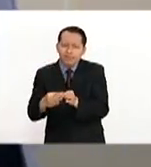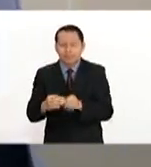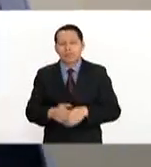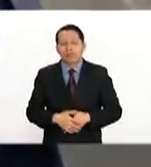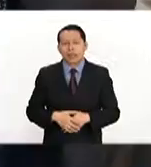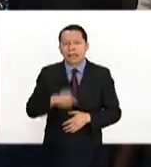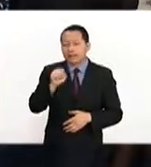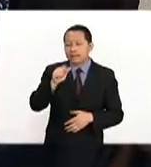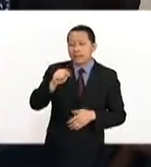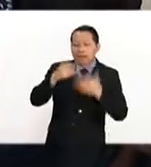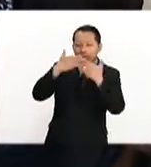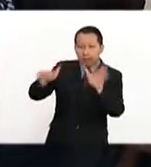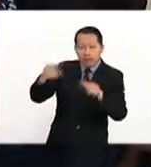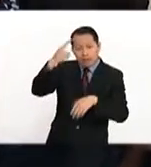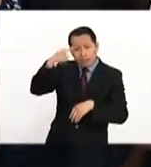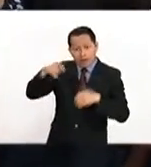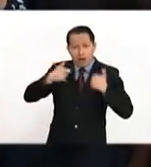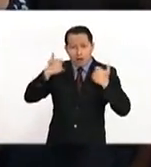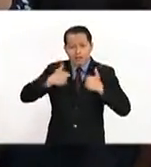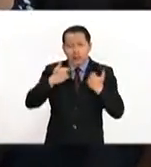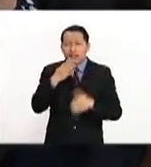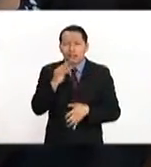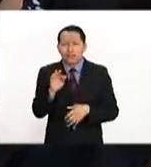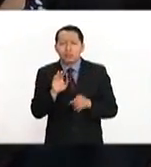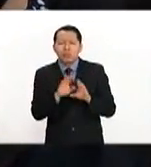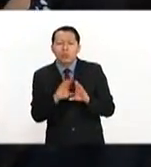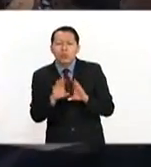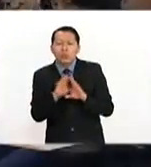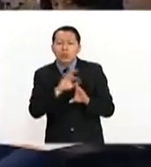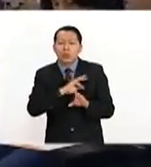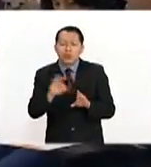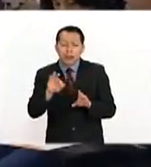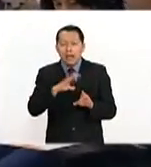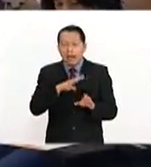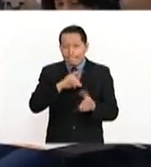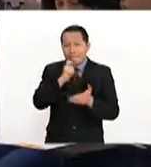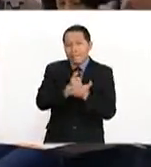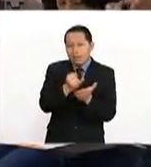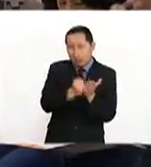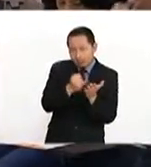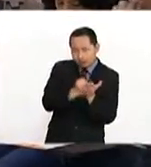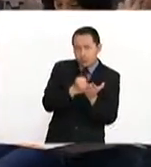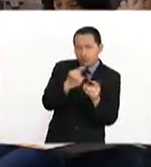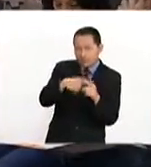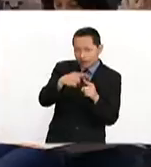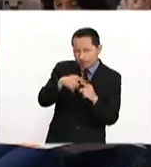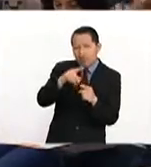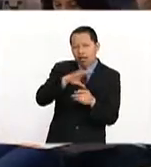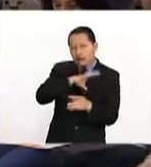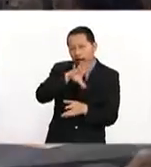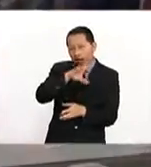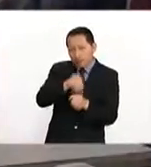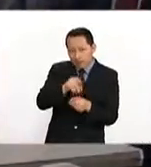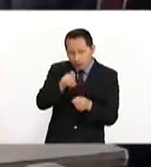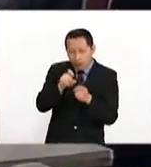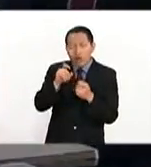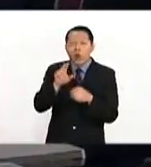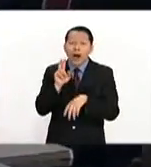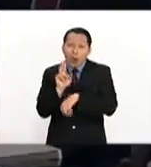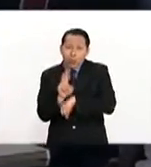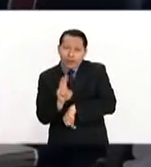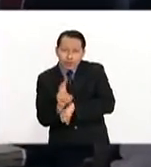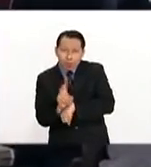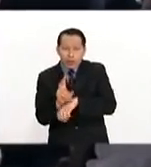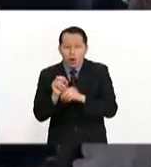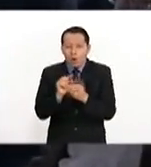a los jóvenes para que de una manera sencilla aprendan la cultura de la contribución, recaudación, pago de impuestos, auditorías y